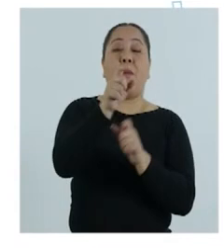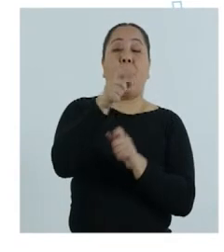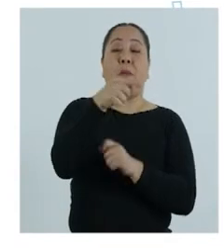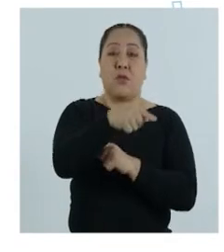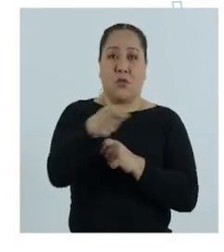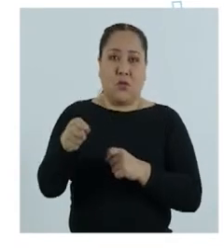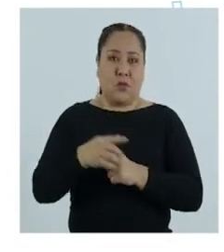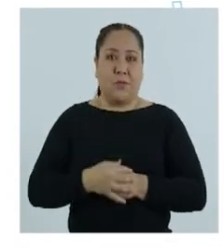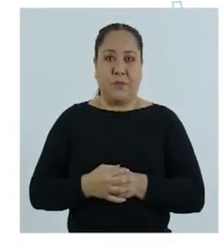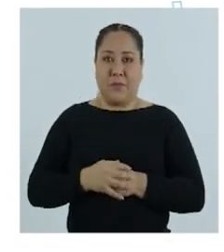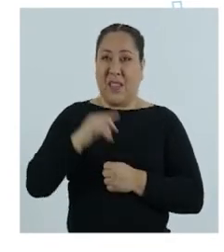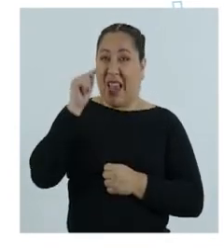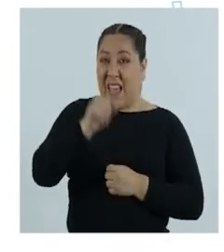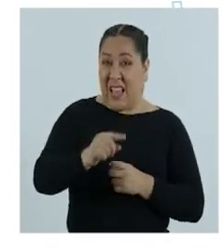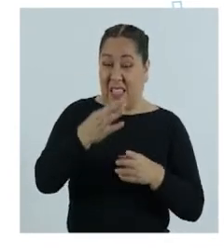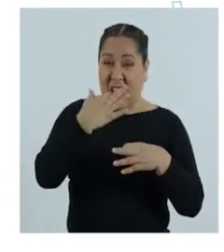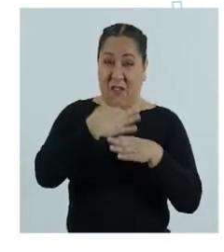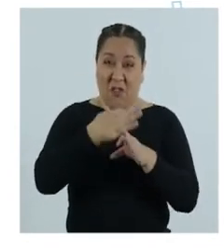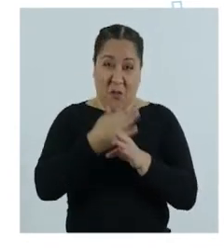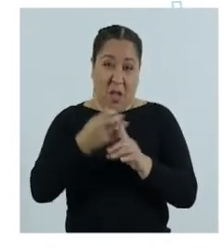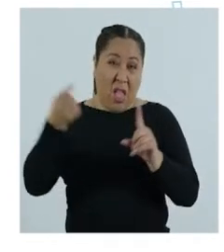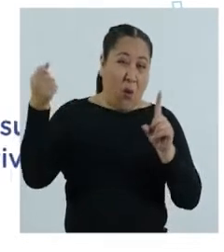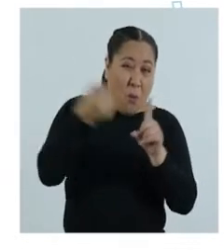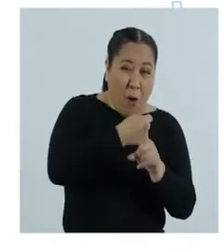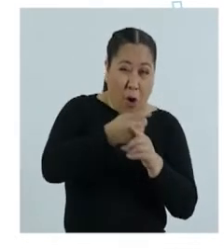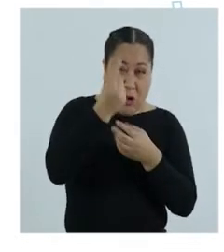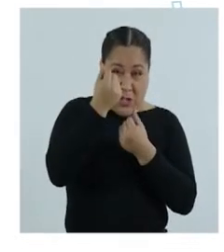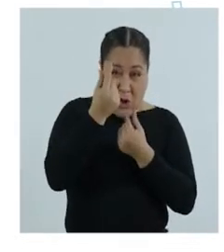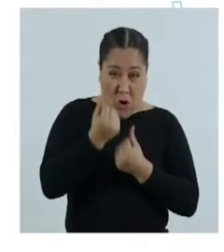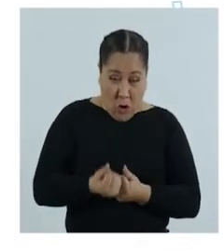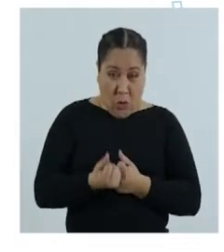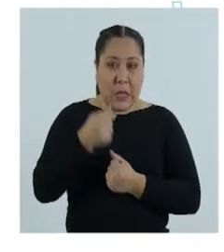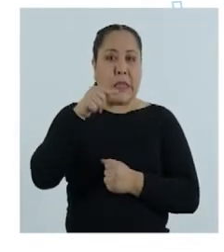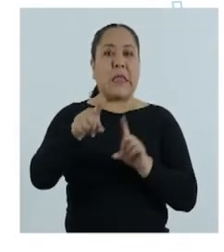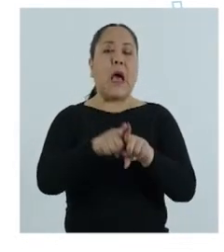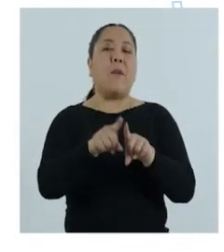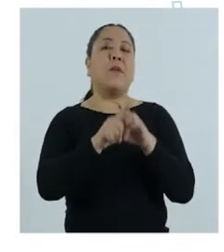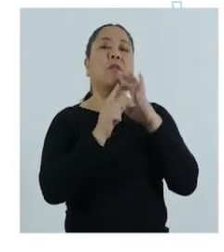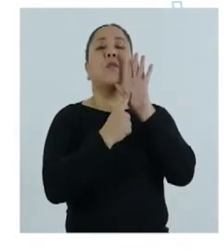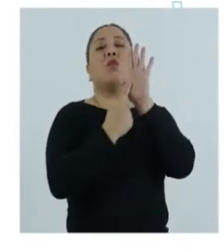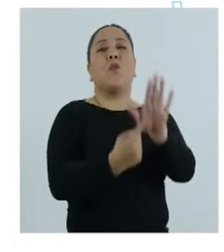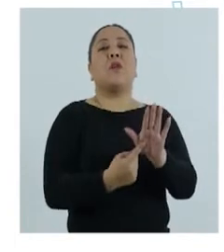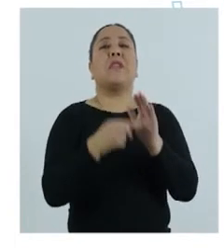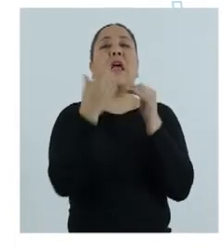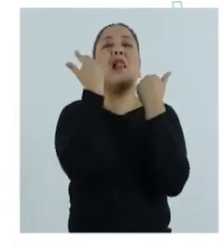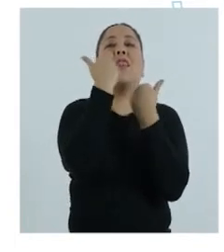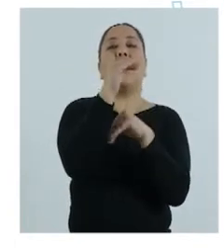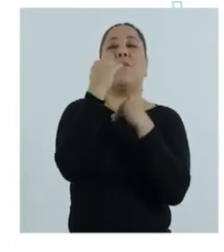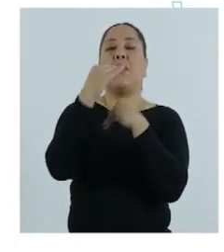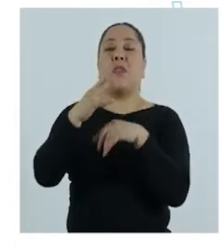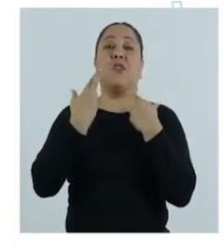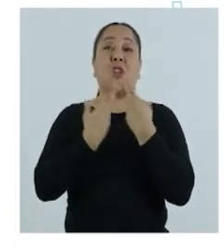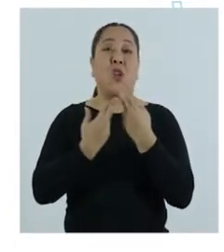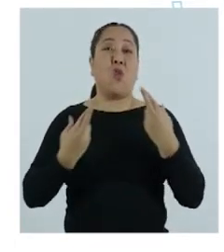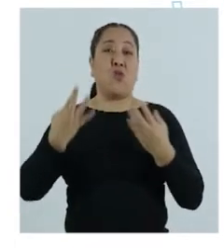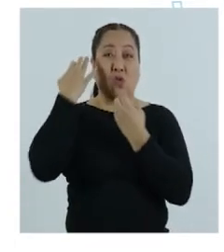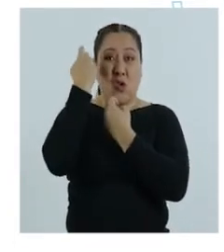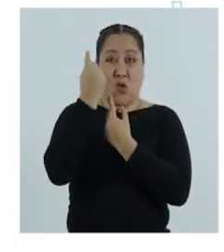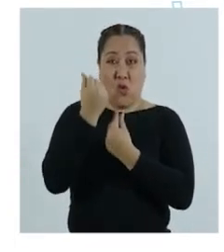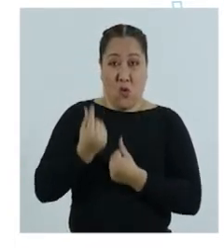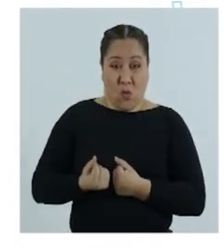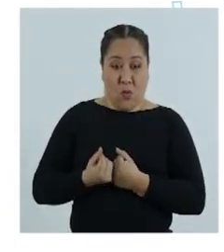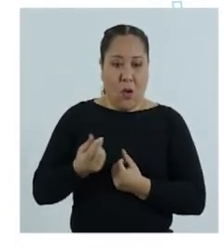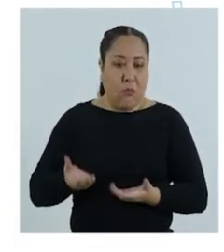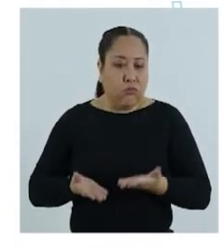derechos patrimoniales. Este tipo de violencia también se expresa a través de la limitación de